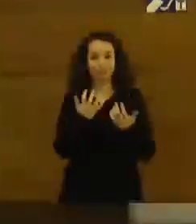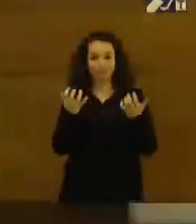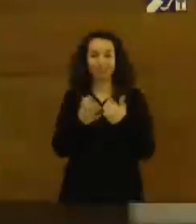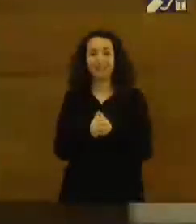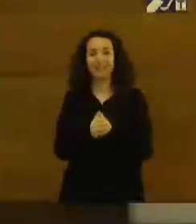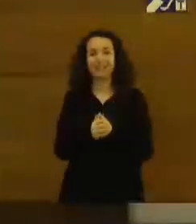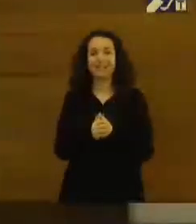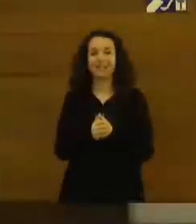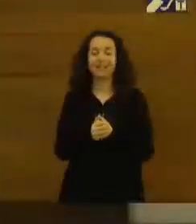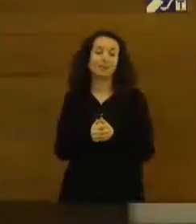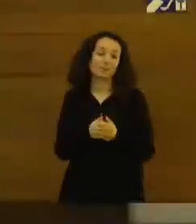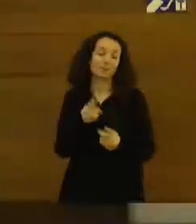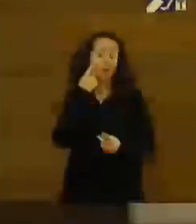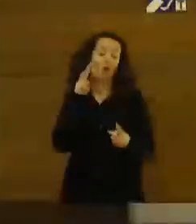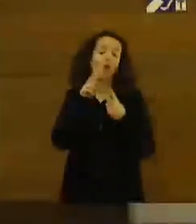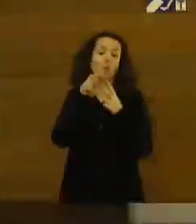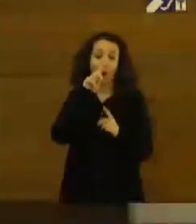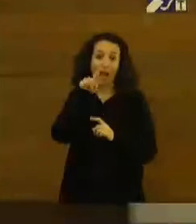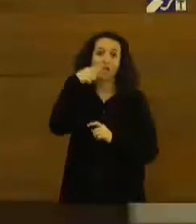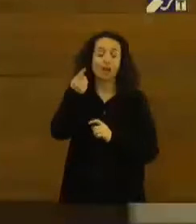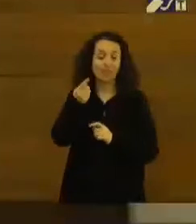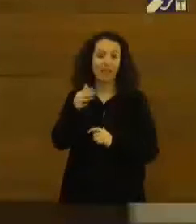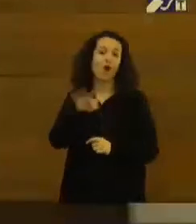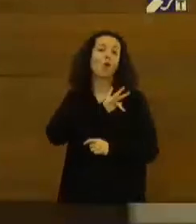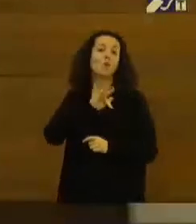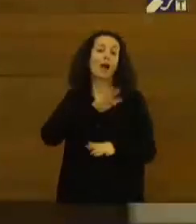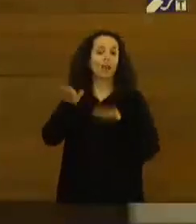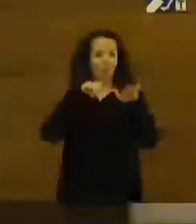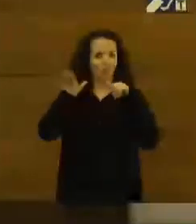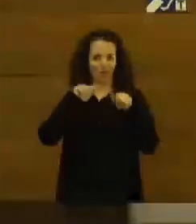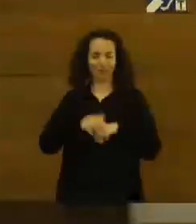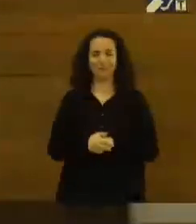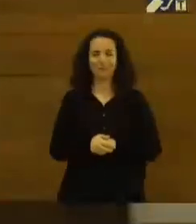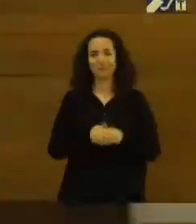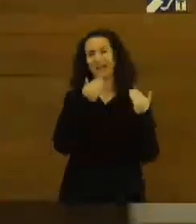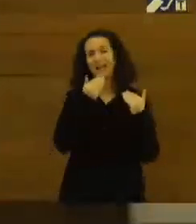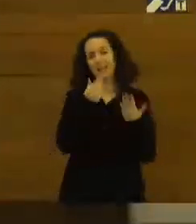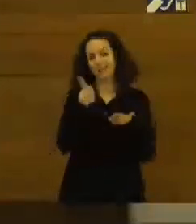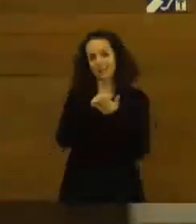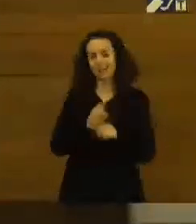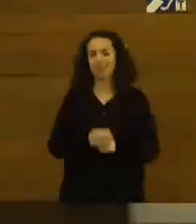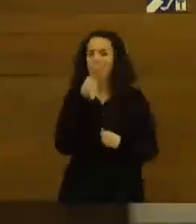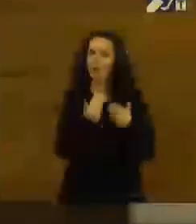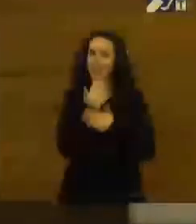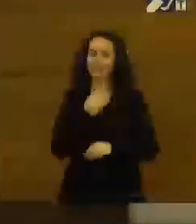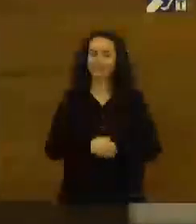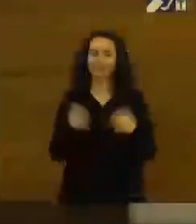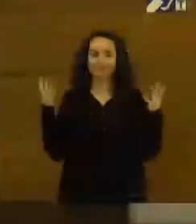emplazarles a la próxima sesión a la próxima convocatoria de estos premios gracias a todos ustedes y buenos días